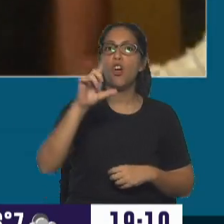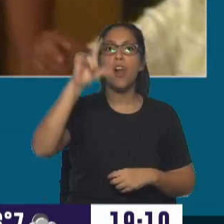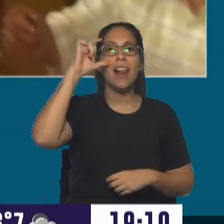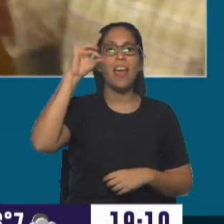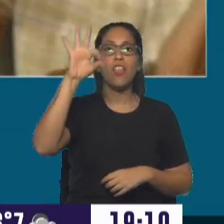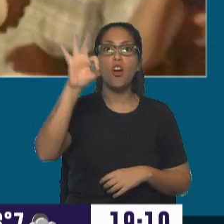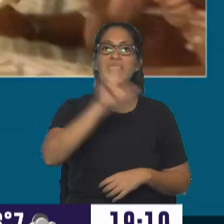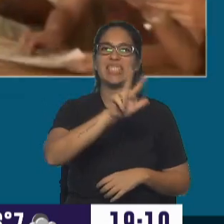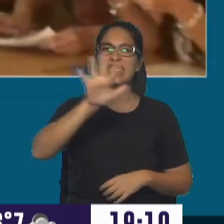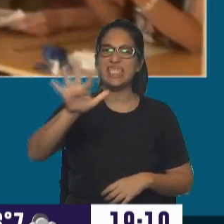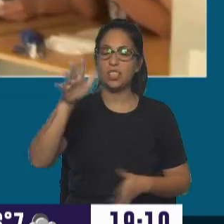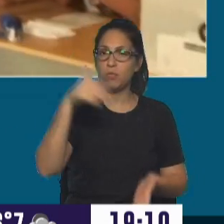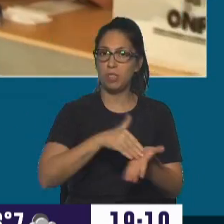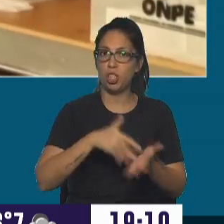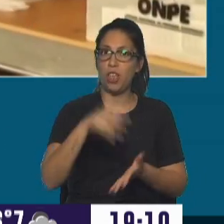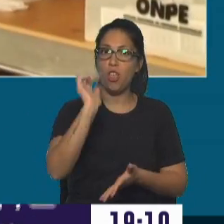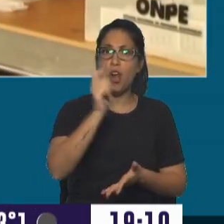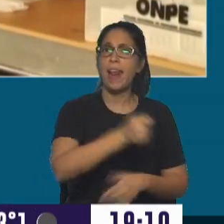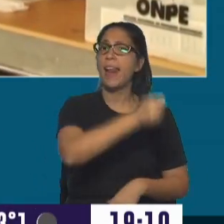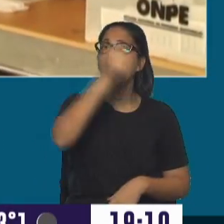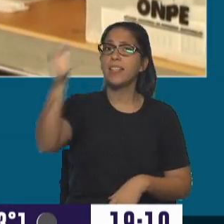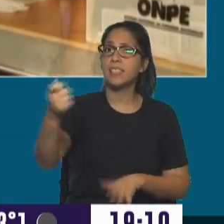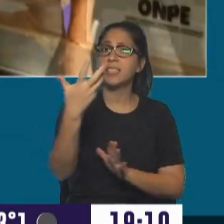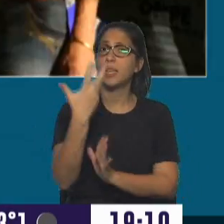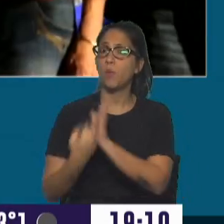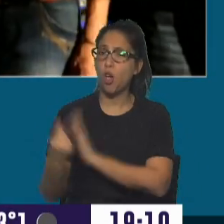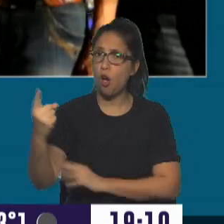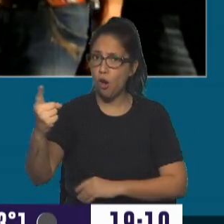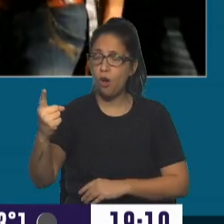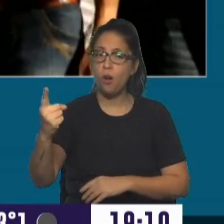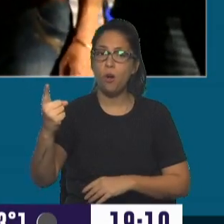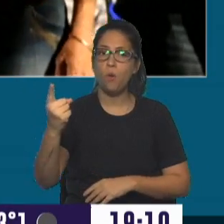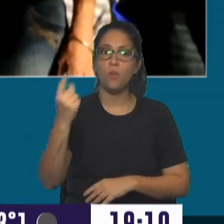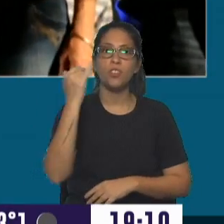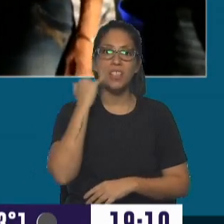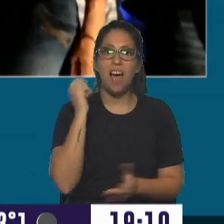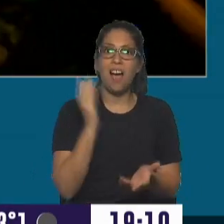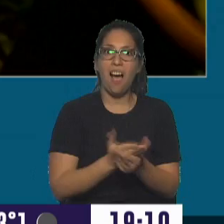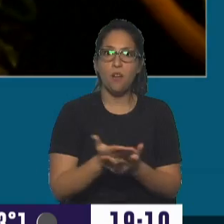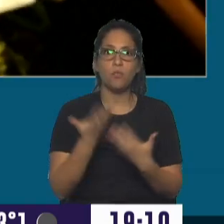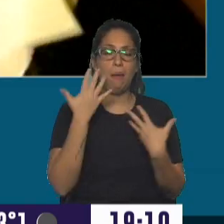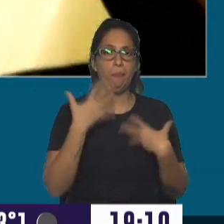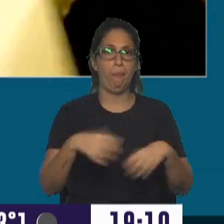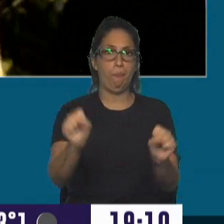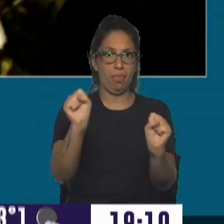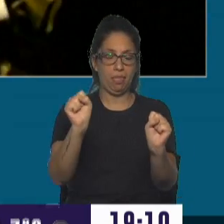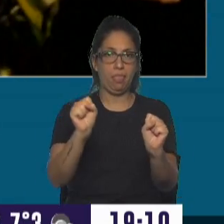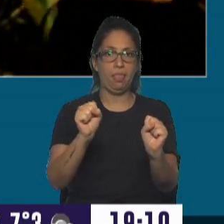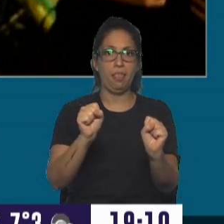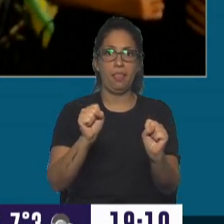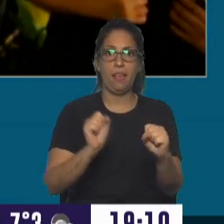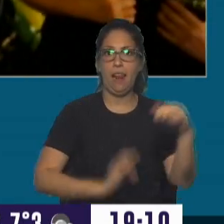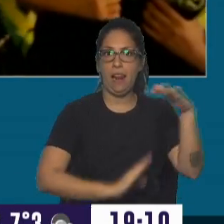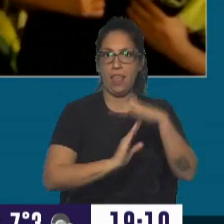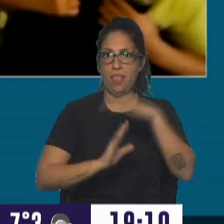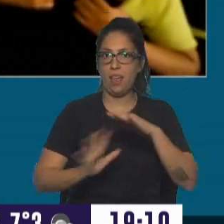recibido 35 millones de dólares. ¿Qué pasó cuando se conoció toda la causa de Odebrecht donde varios líderes